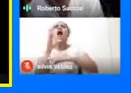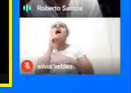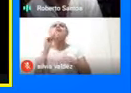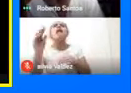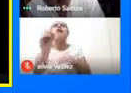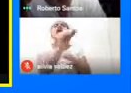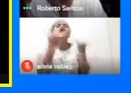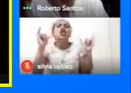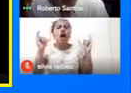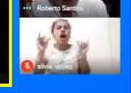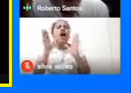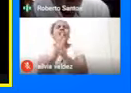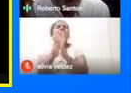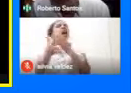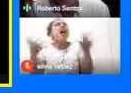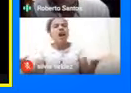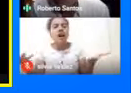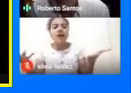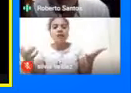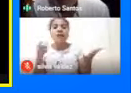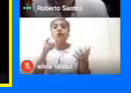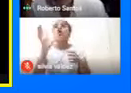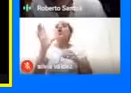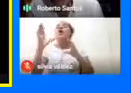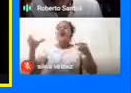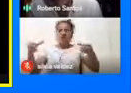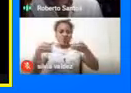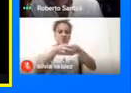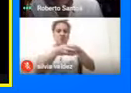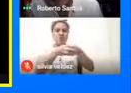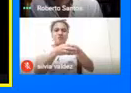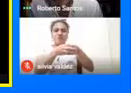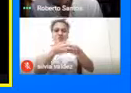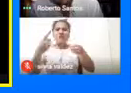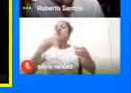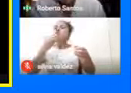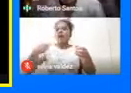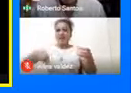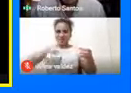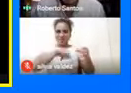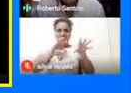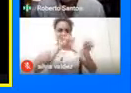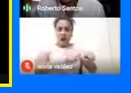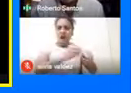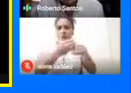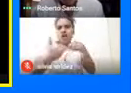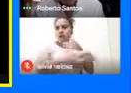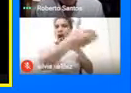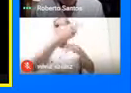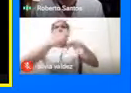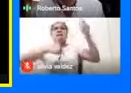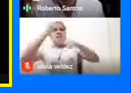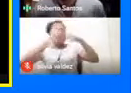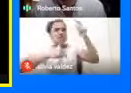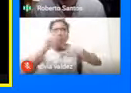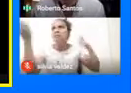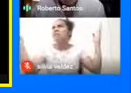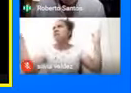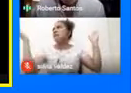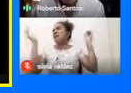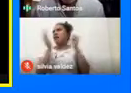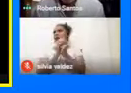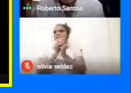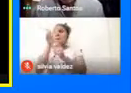Era De la colonia Para acá De la arquitectura De los